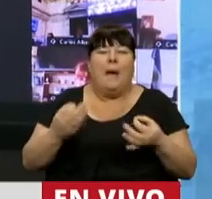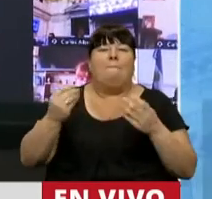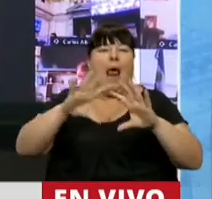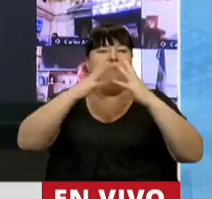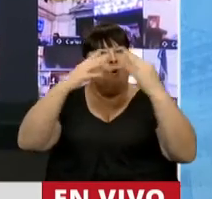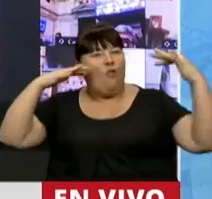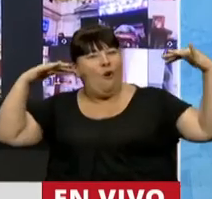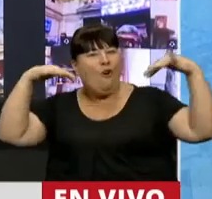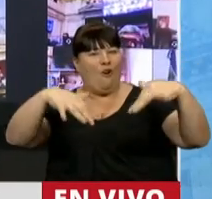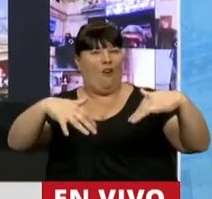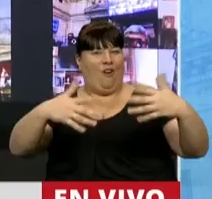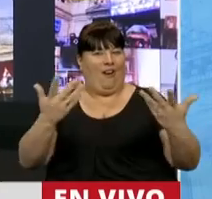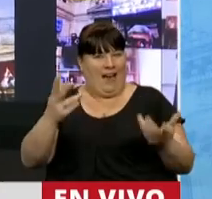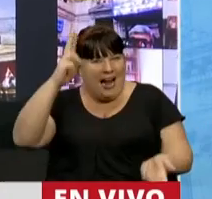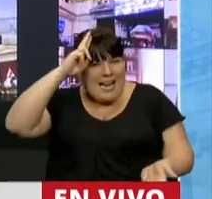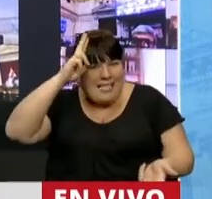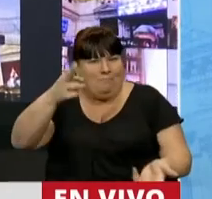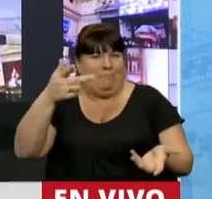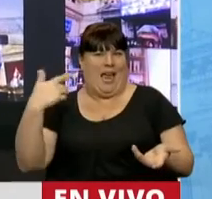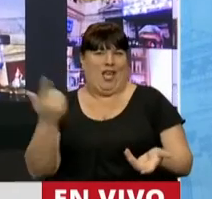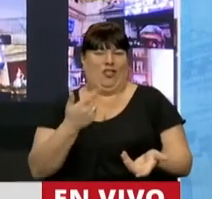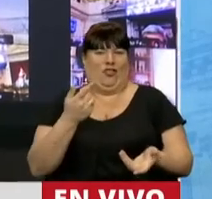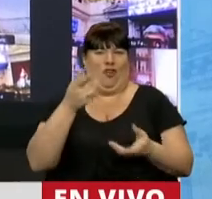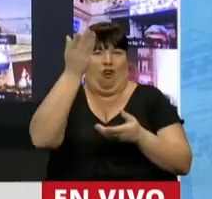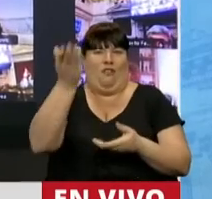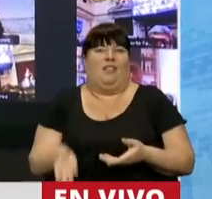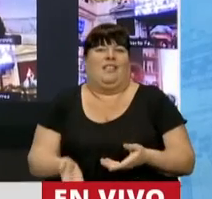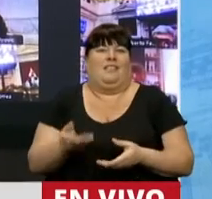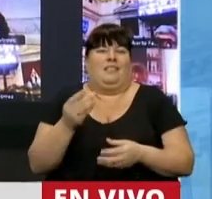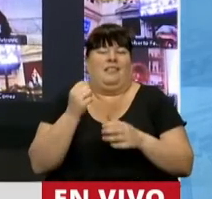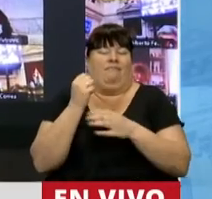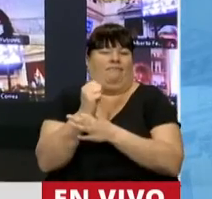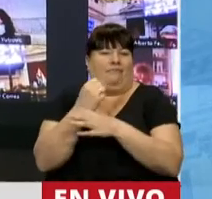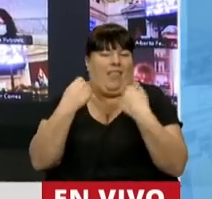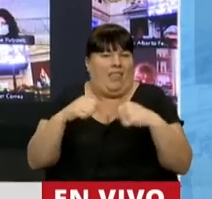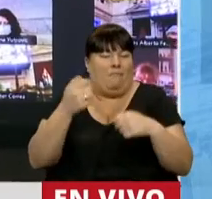recorra el mundo por el respeto que le brindamos a su figura deportiva,